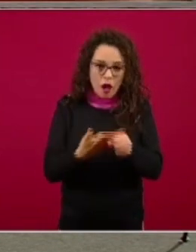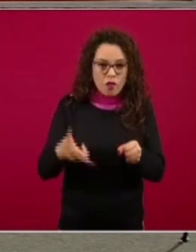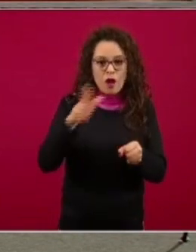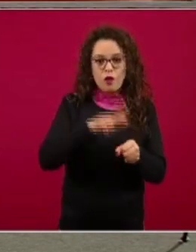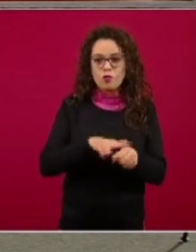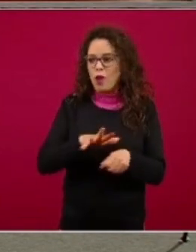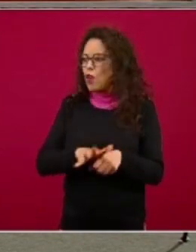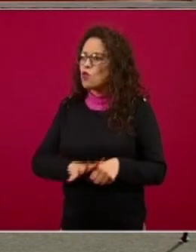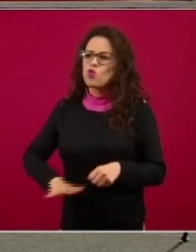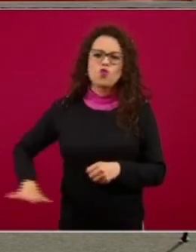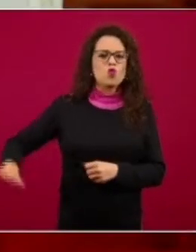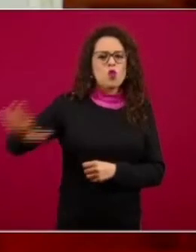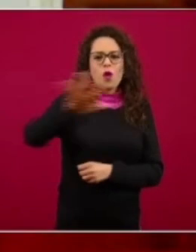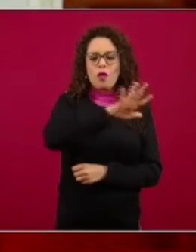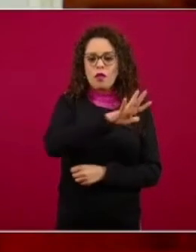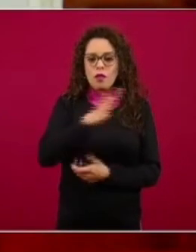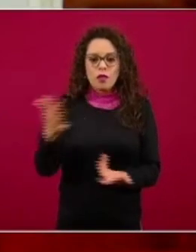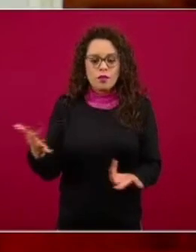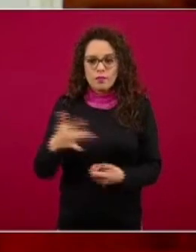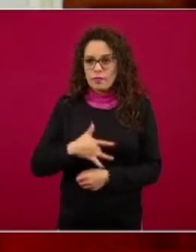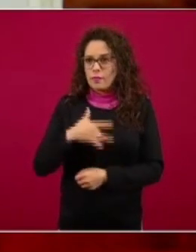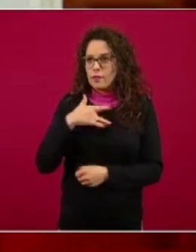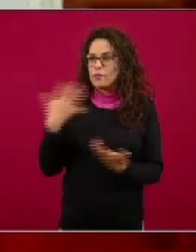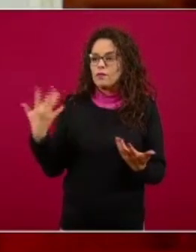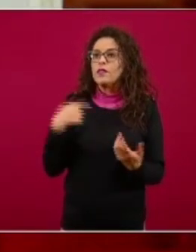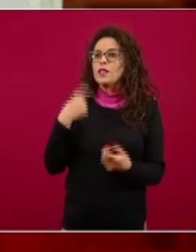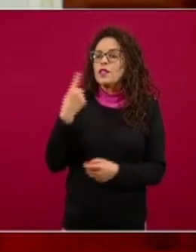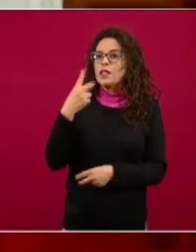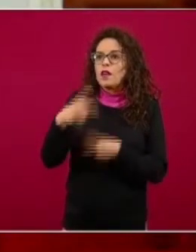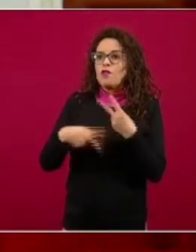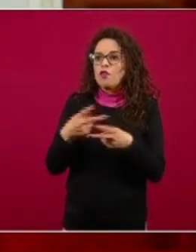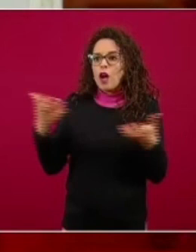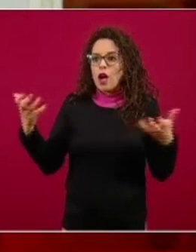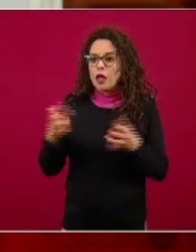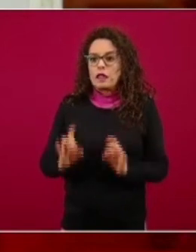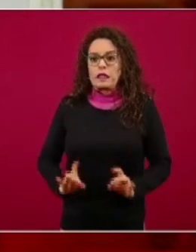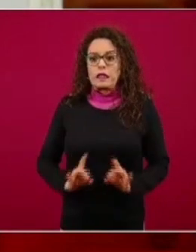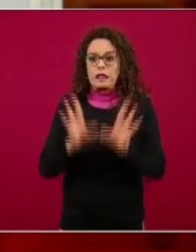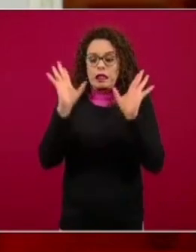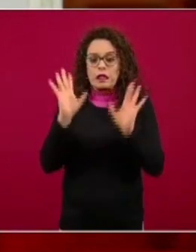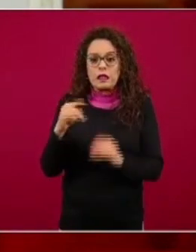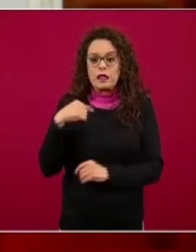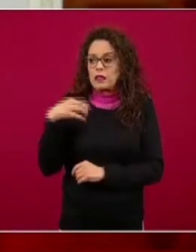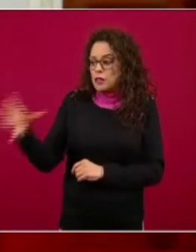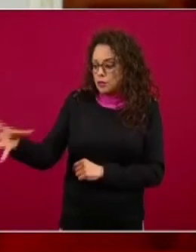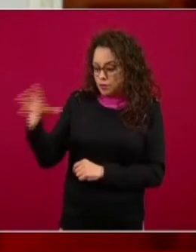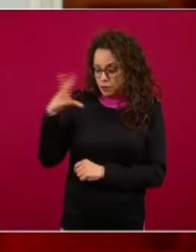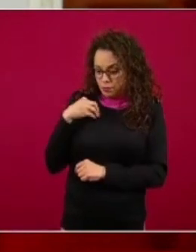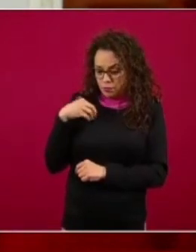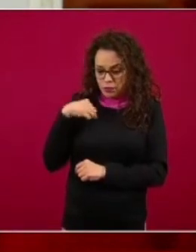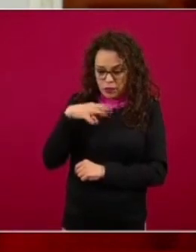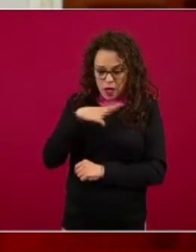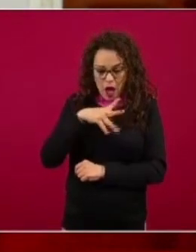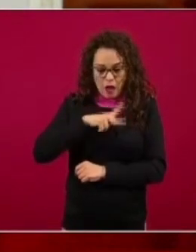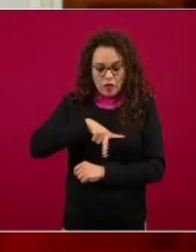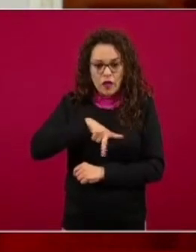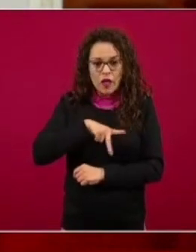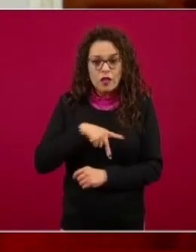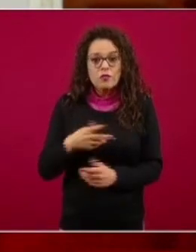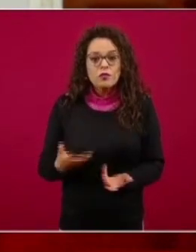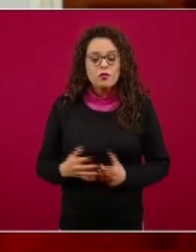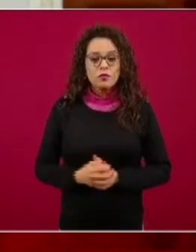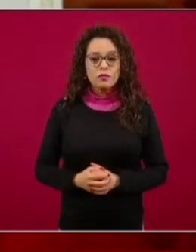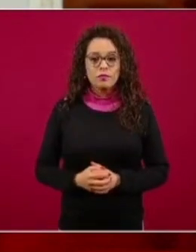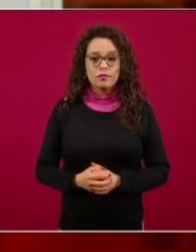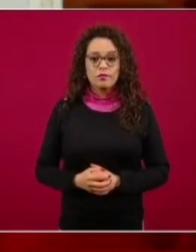incertidumbre de qué voy a hacer cuando me contagio y me infecto. Pero hemos aprendido